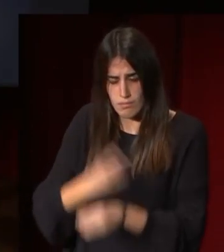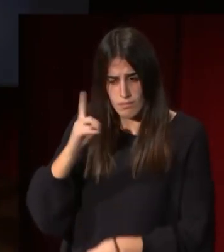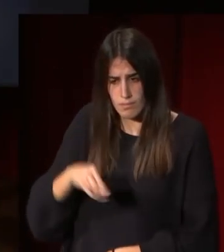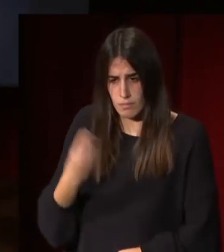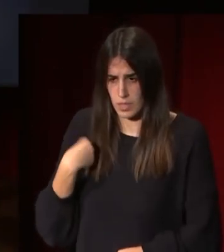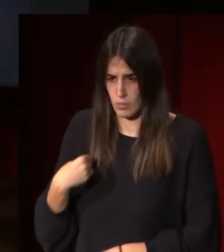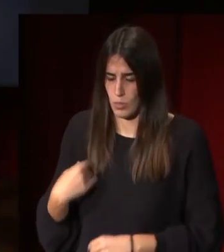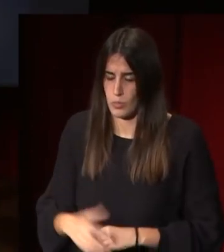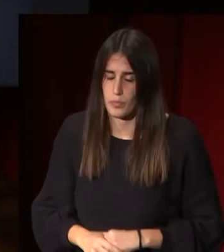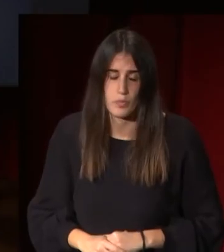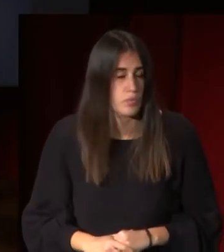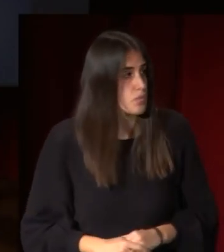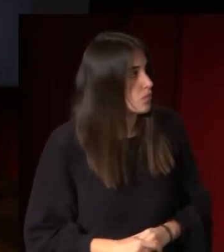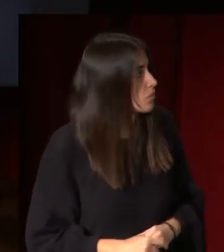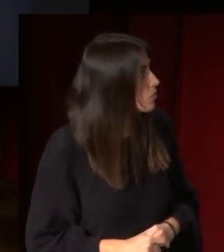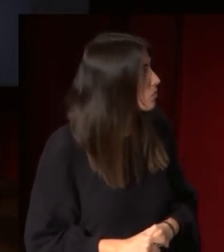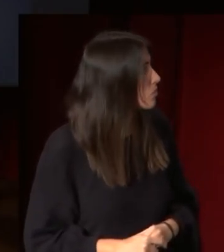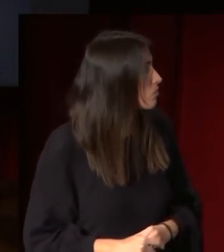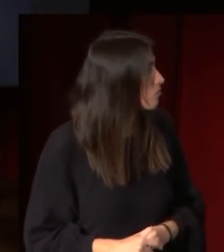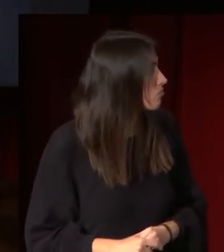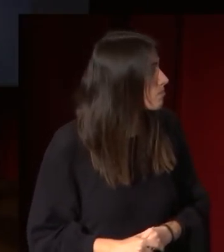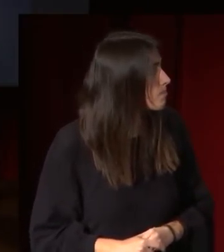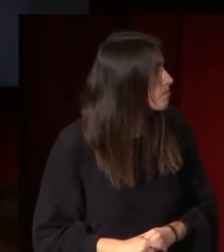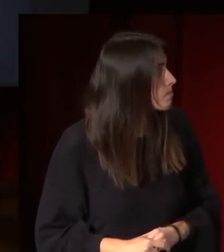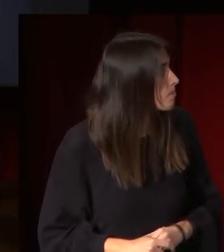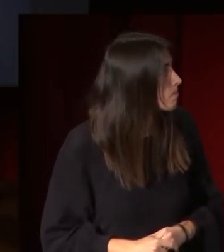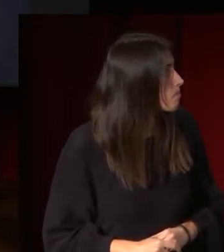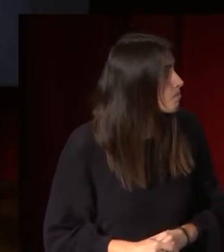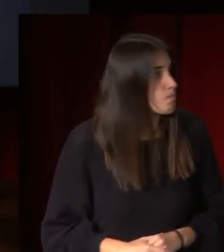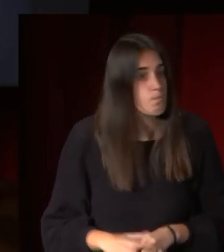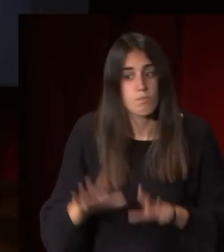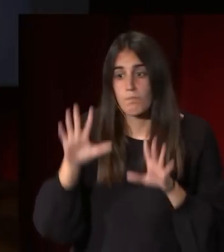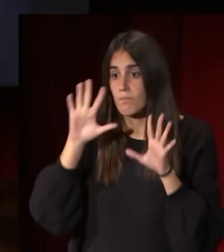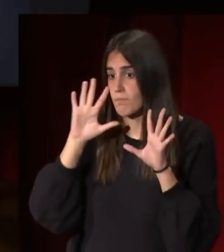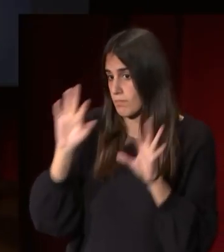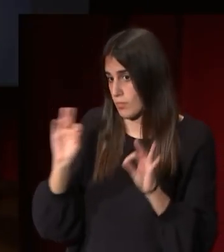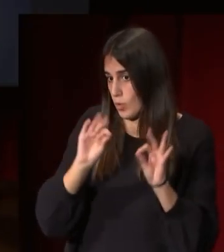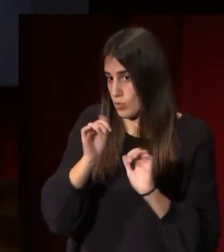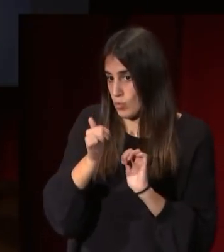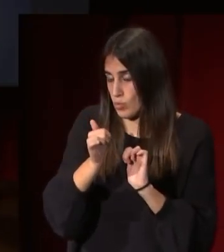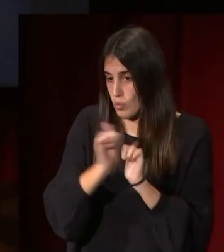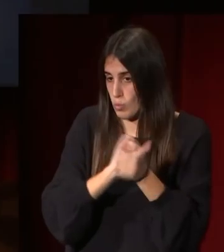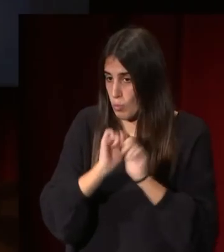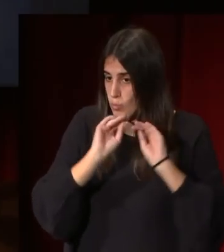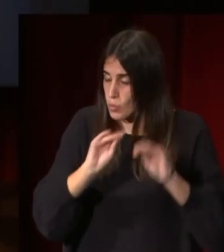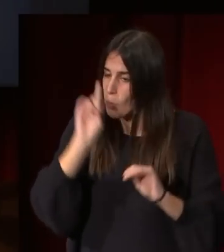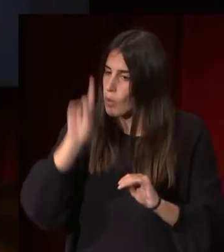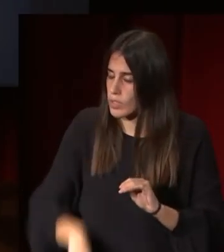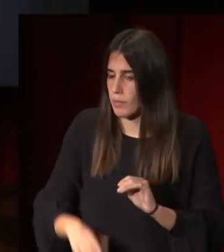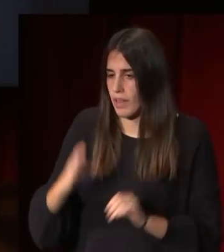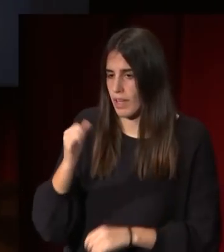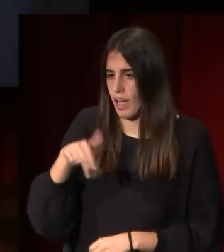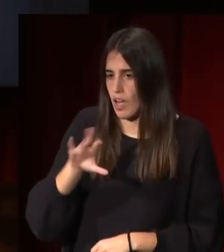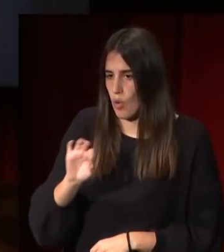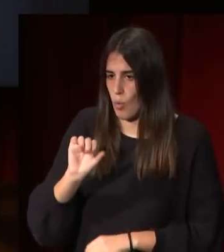obviamente él tenía esos modelos pero sobre todo tenía los modelos de su maestro de Antonio Canova y Antonio Canova había